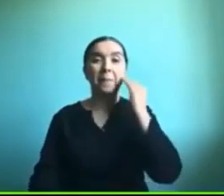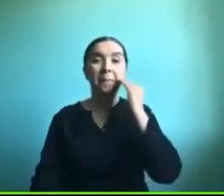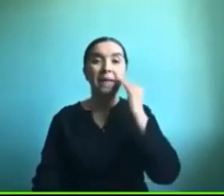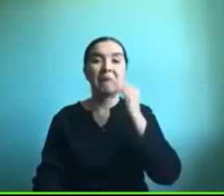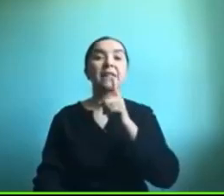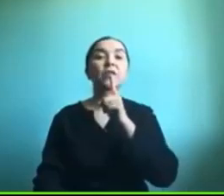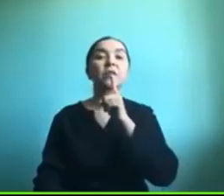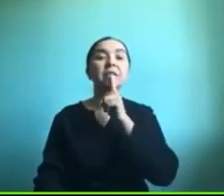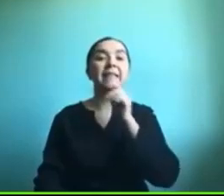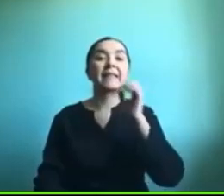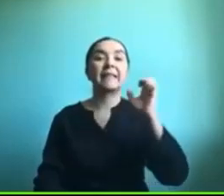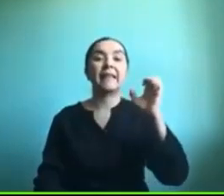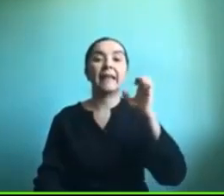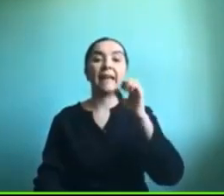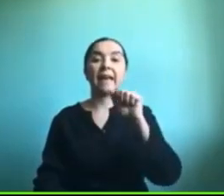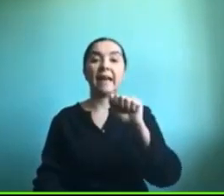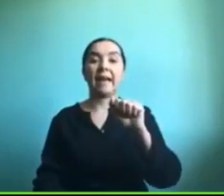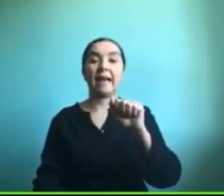proyecto emociones